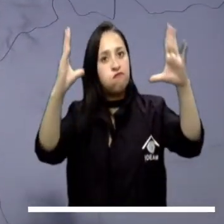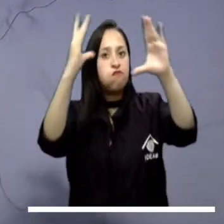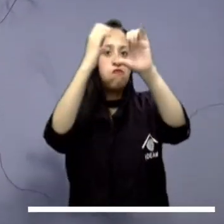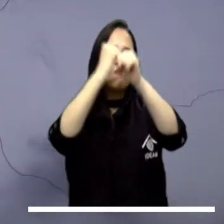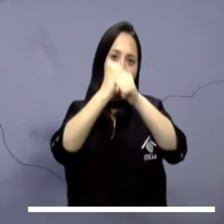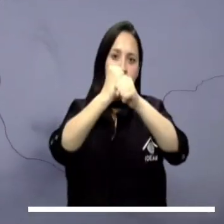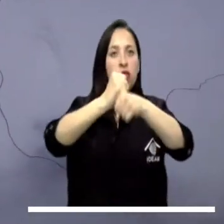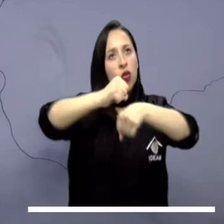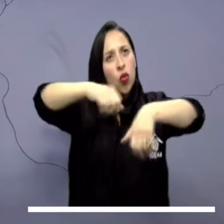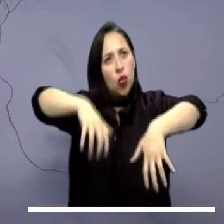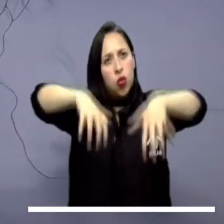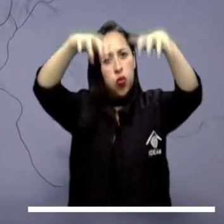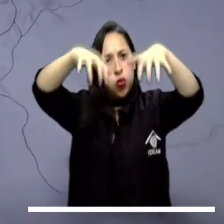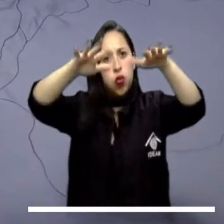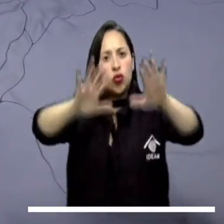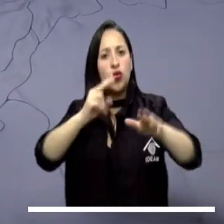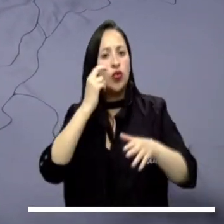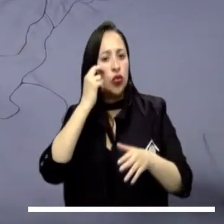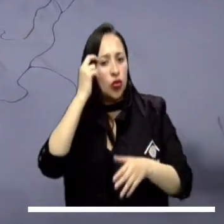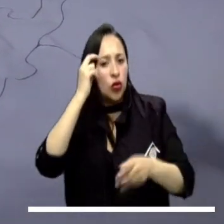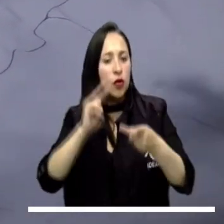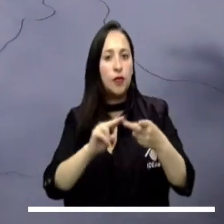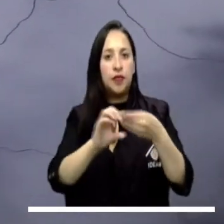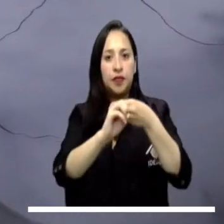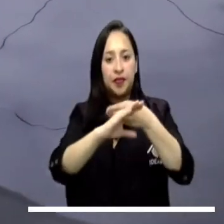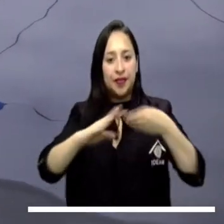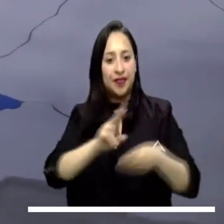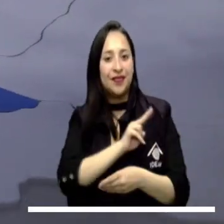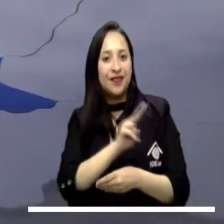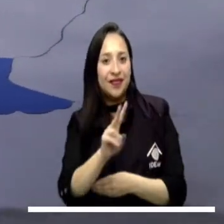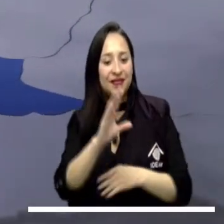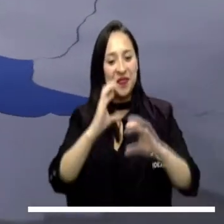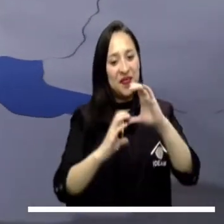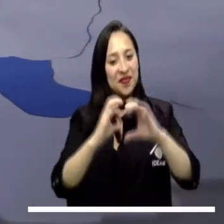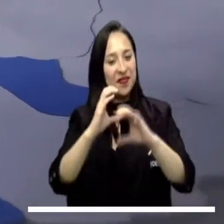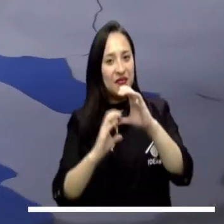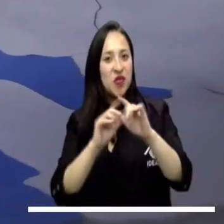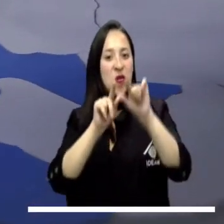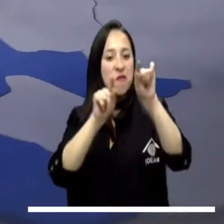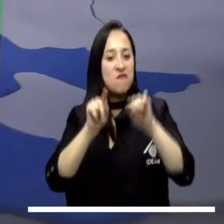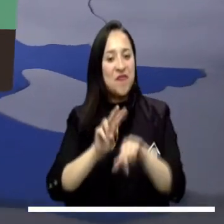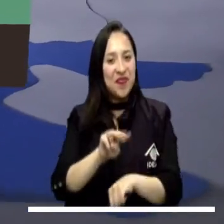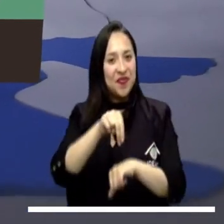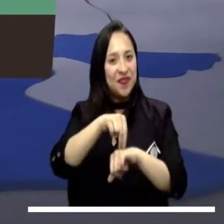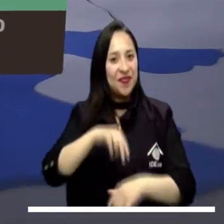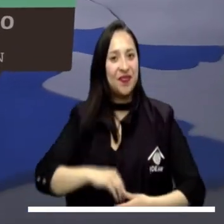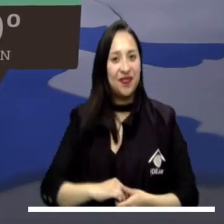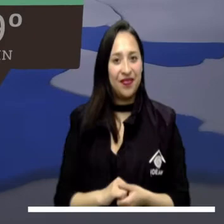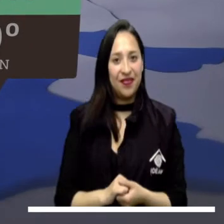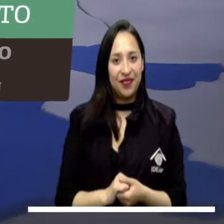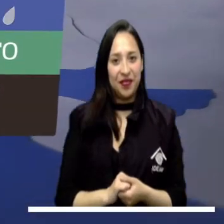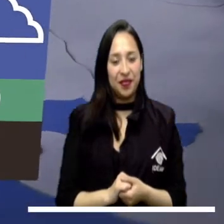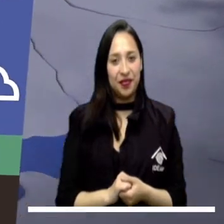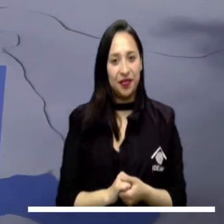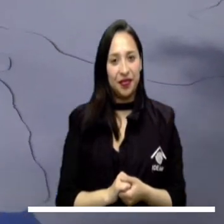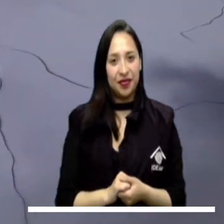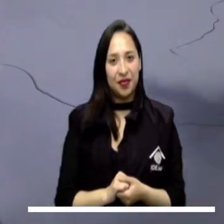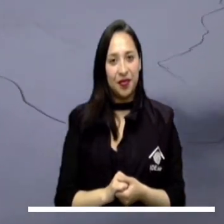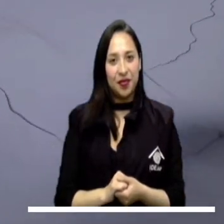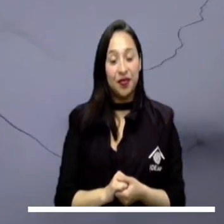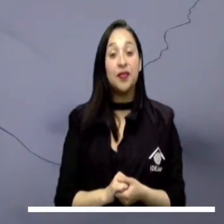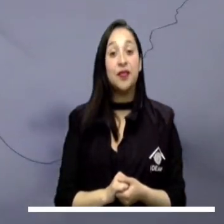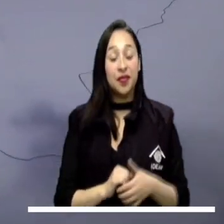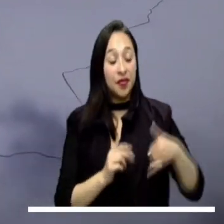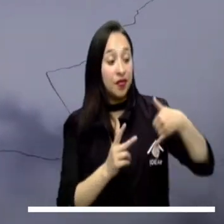El litoral pacífico espera cielo con alguna nubosidad y se pueden precipitar lluvias sobre el Chocó, occidente del Valle del Cauca, Cauca y algunos